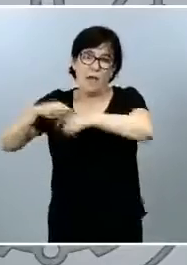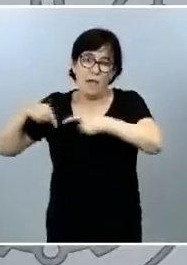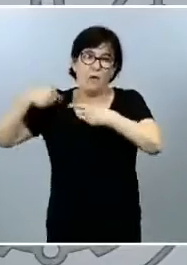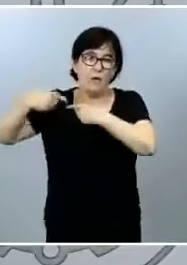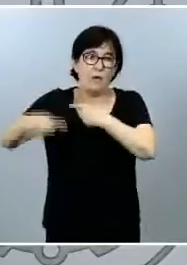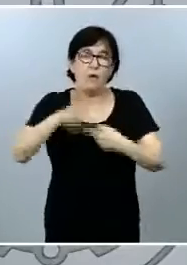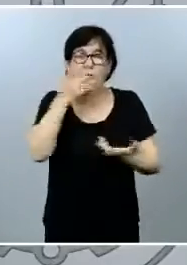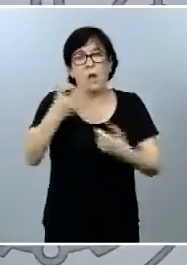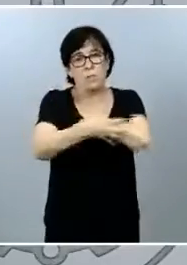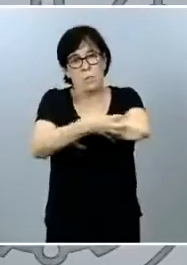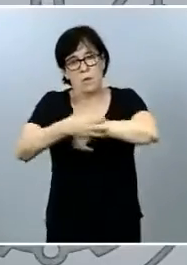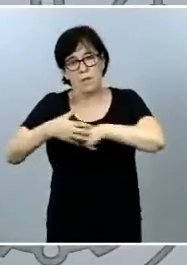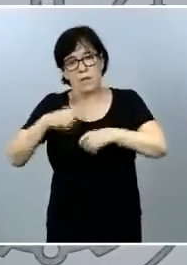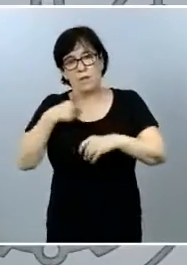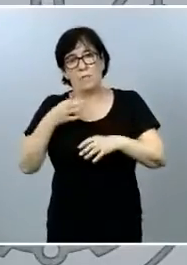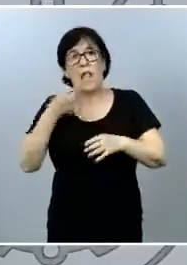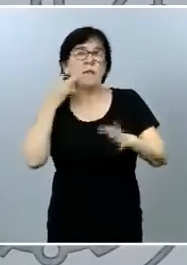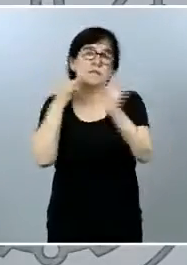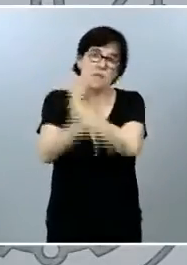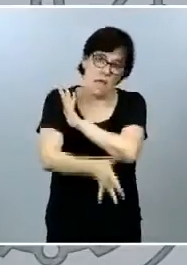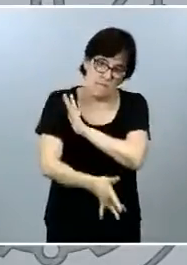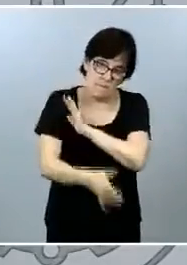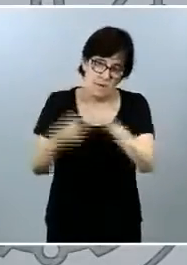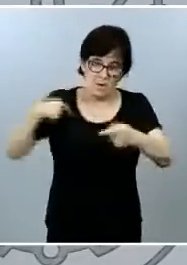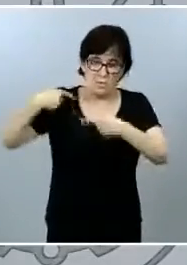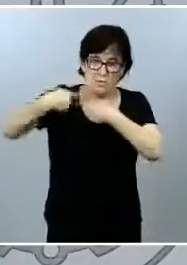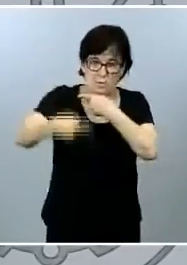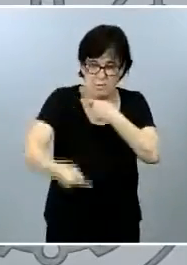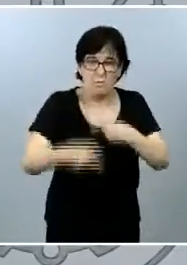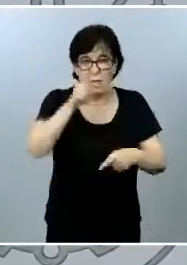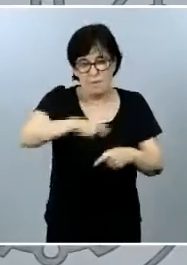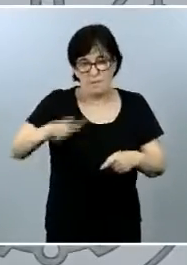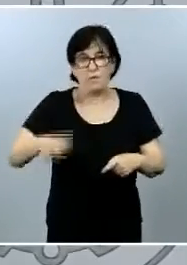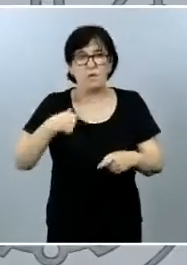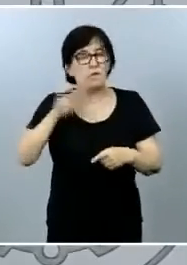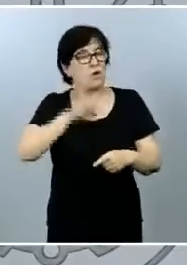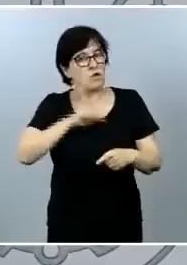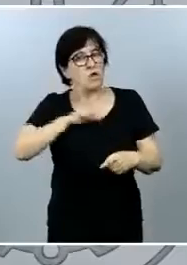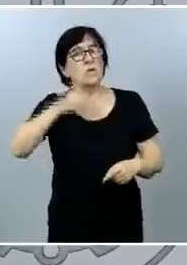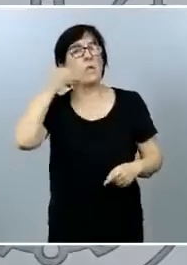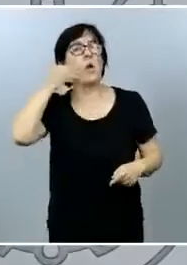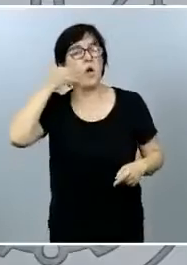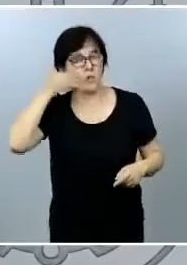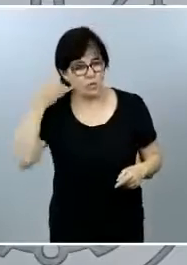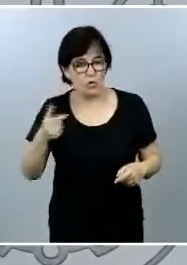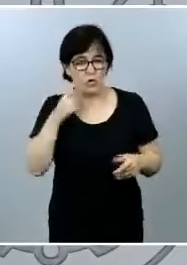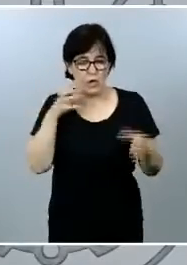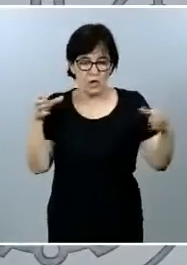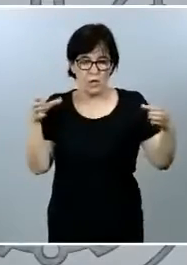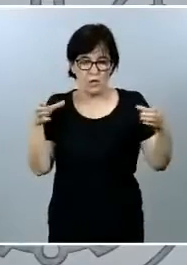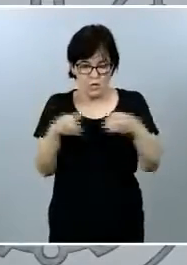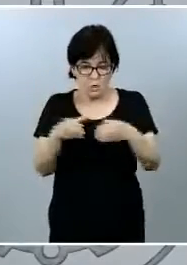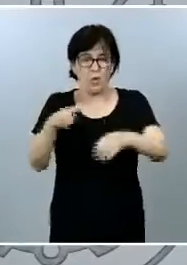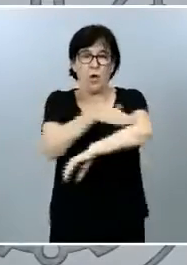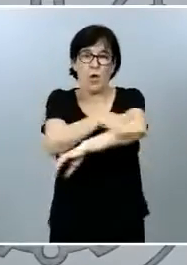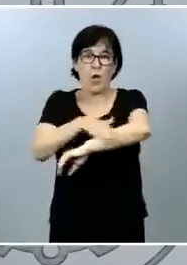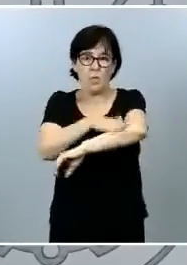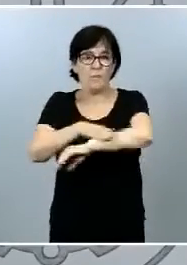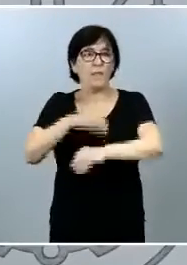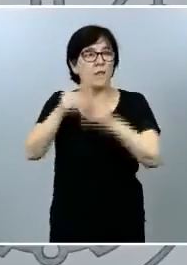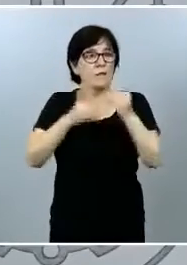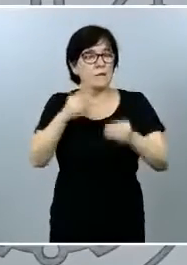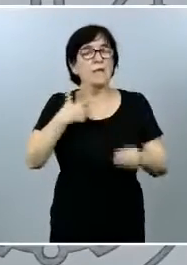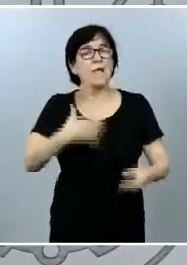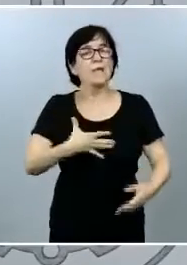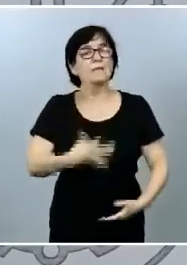pobreza condenatoria para todas estas personas nos sentimos muy orgullosos el conjunto del gobierno de haber tenido esta capacidad